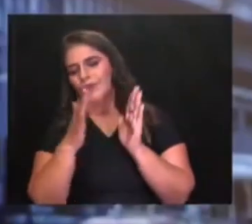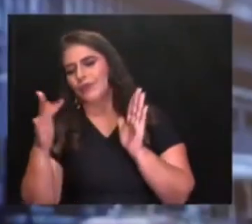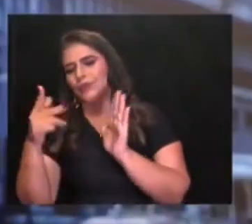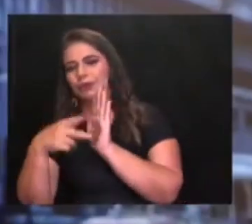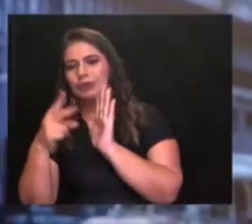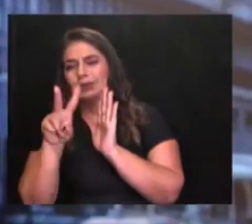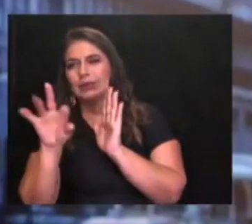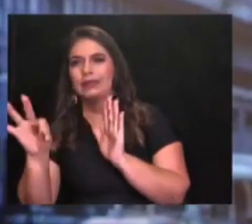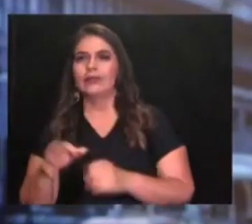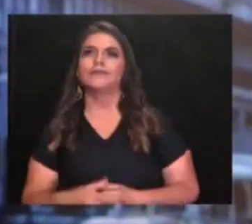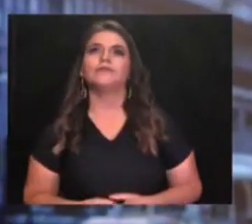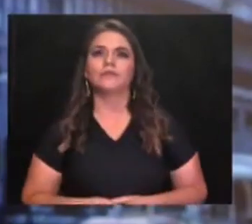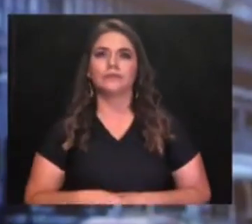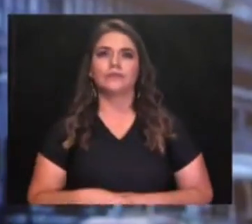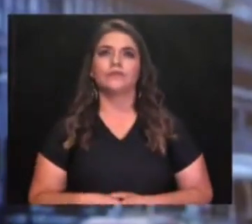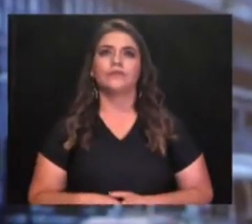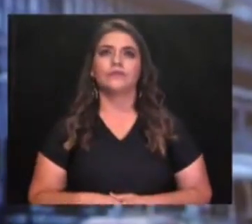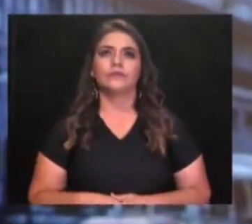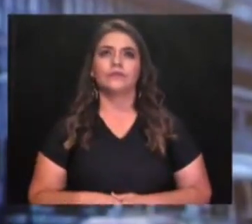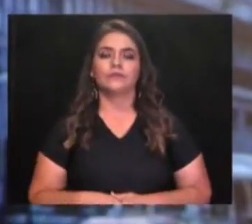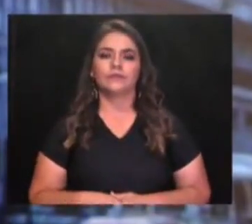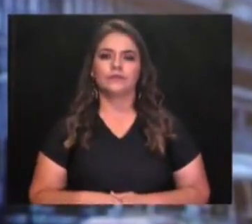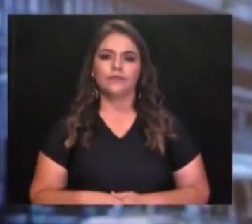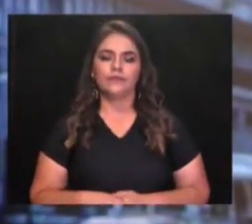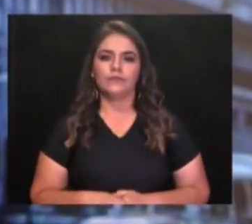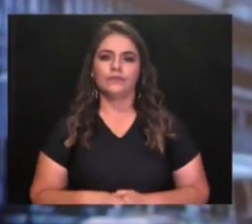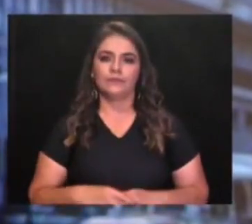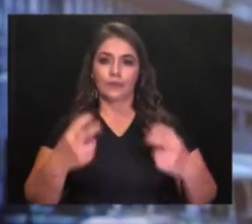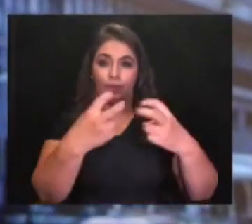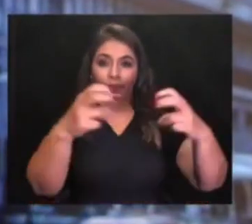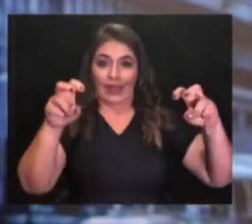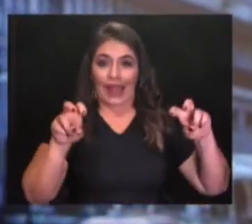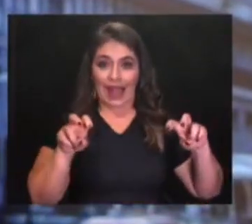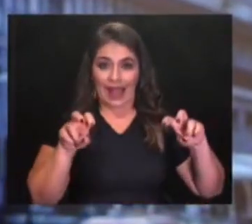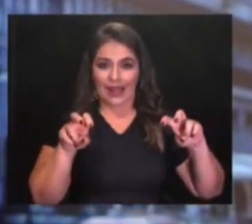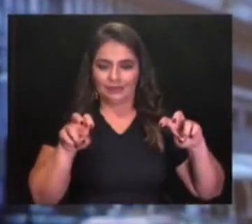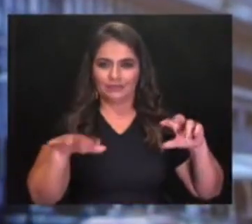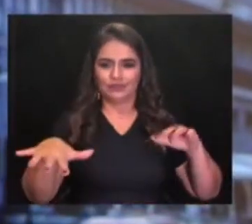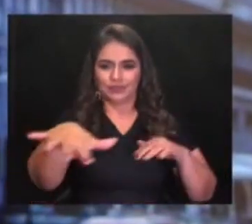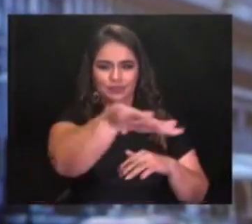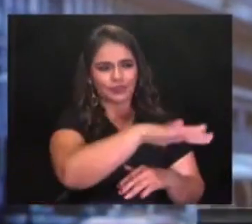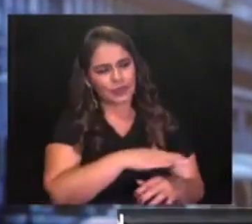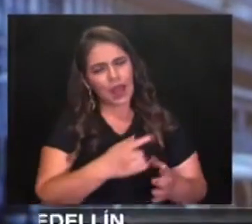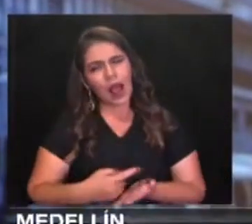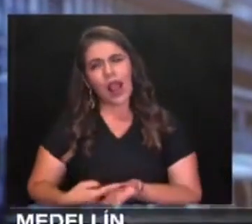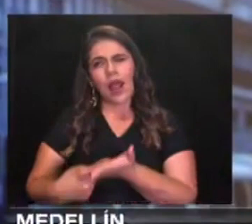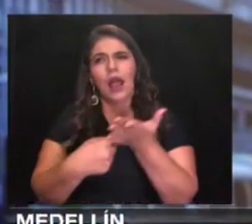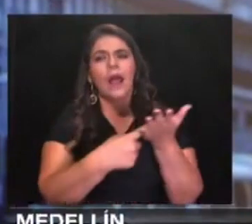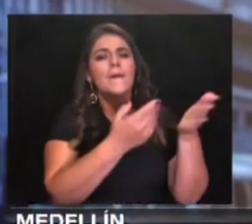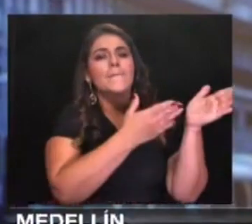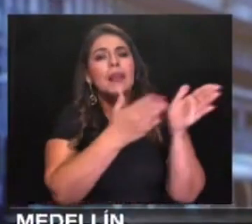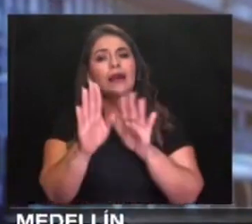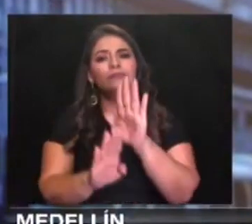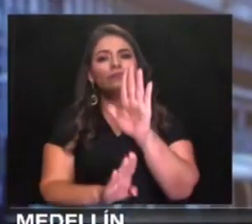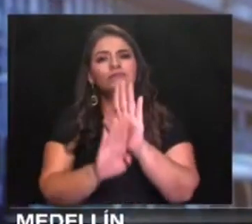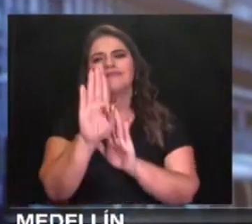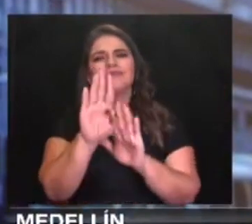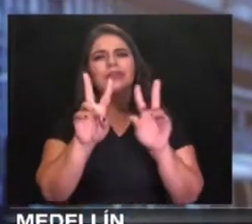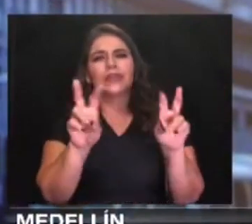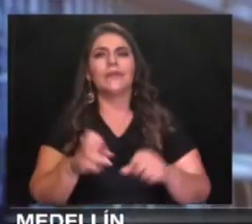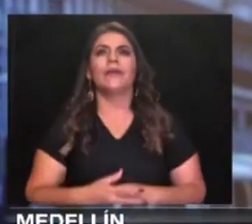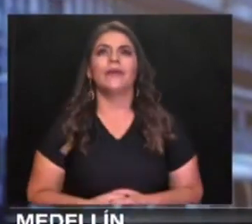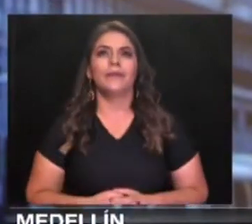El plan de desarrollo, señor presidente, que hoy quiero presentarle a la ciudad es un plan de desarrollo